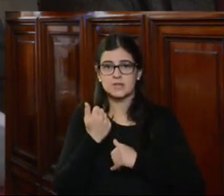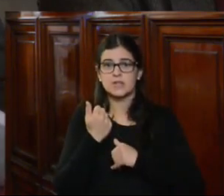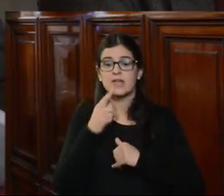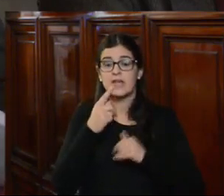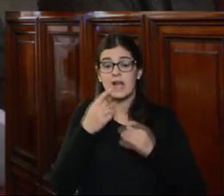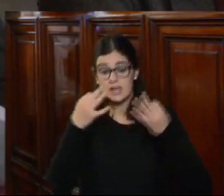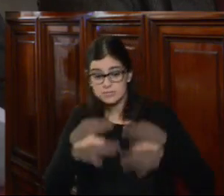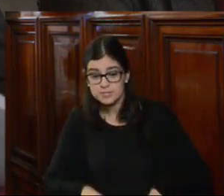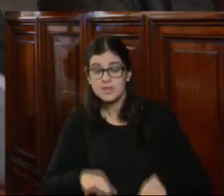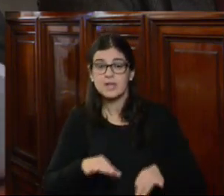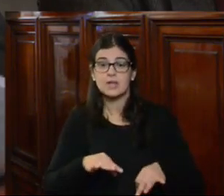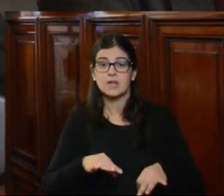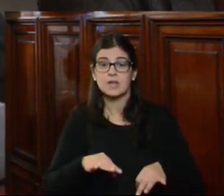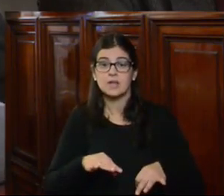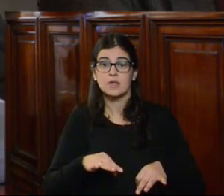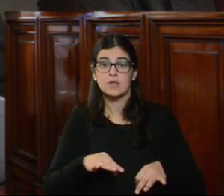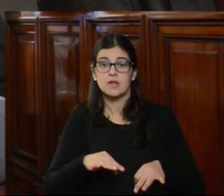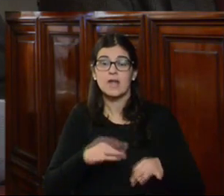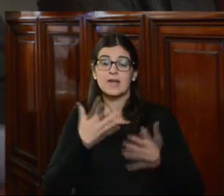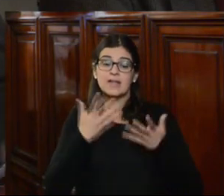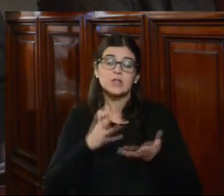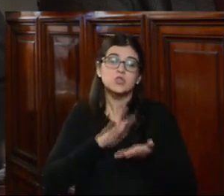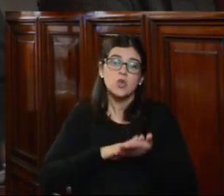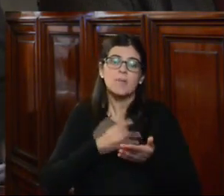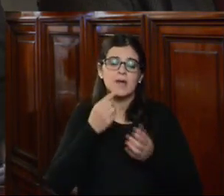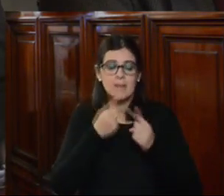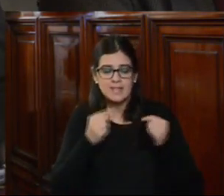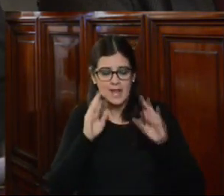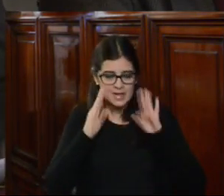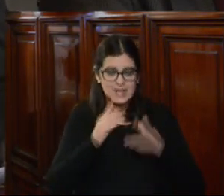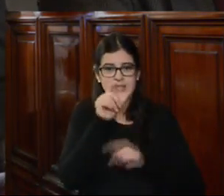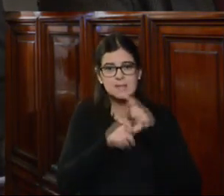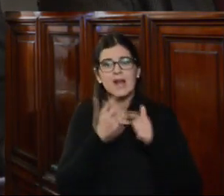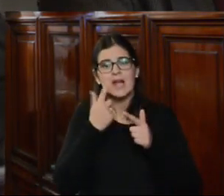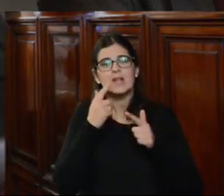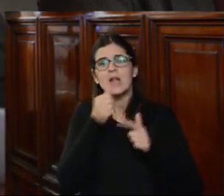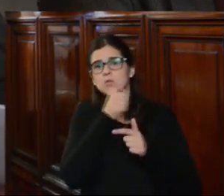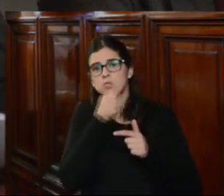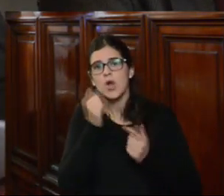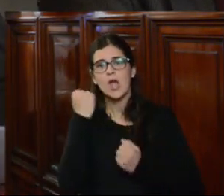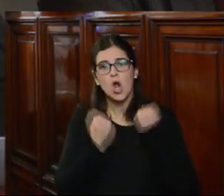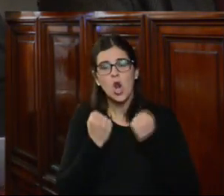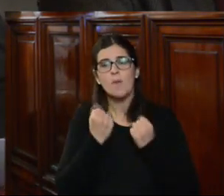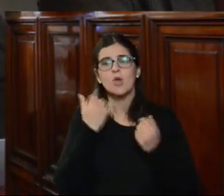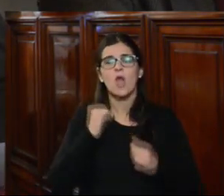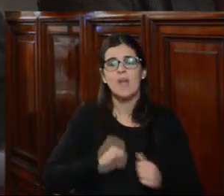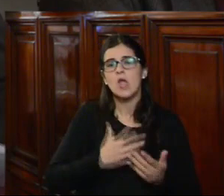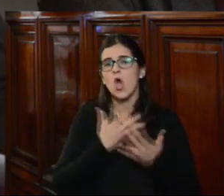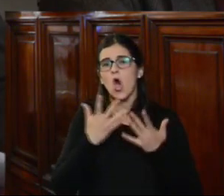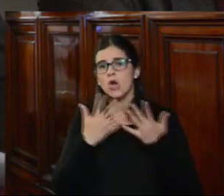corresponde, que es estrictamente el que tiene que ver con la materia civil, es decir, la reparación económica en daños y perjuicios.